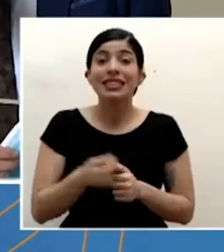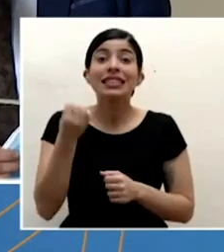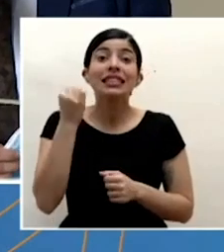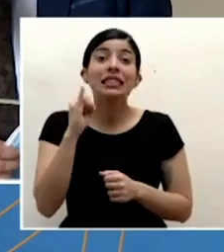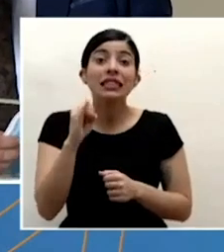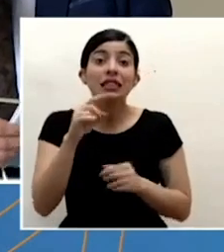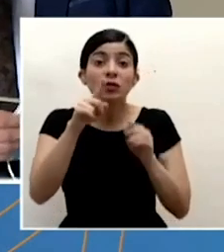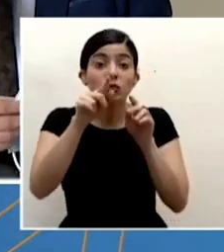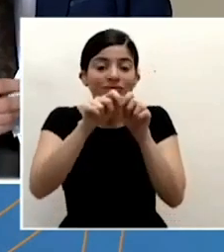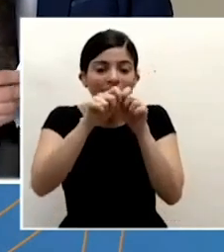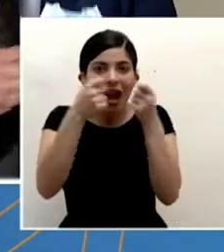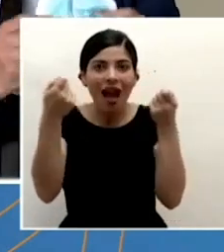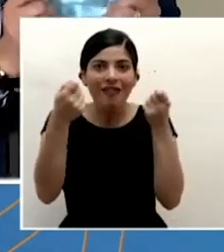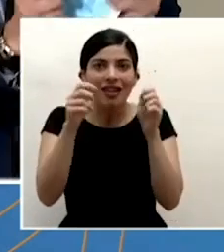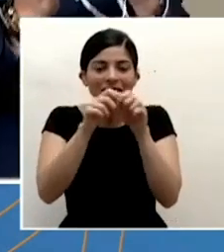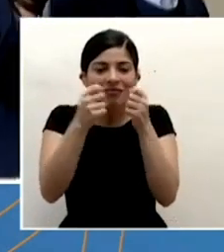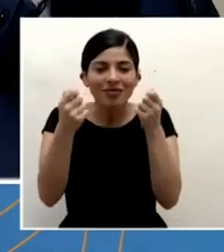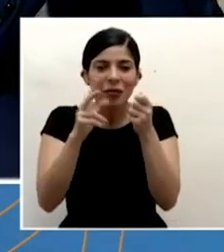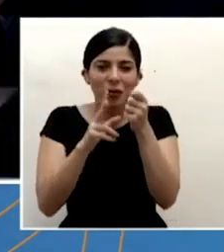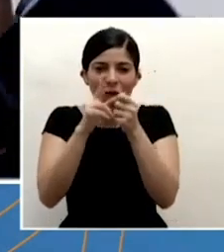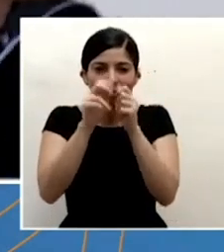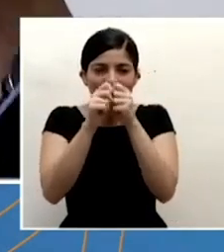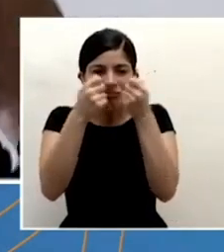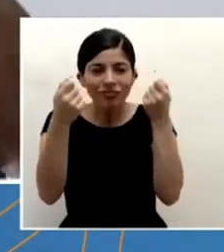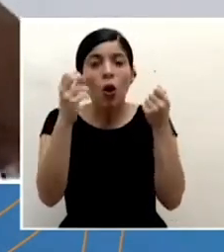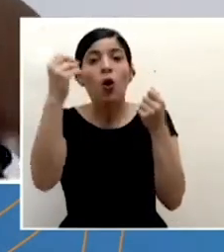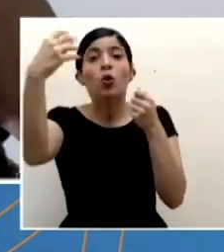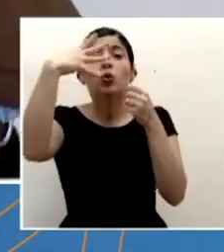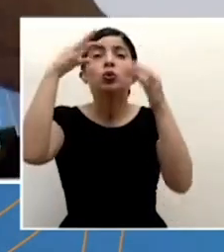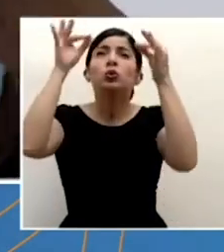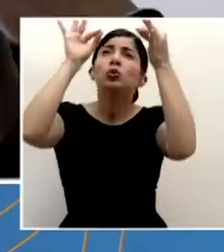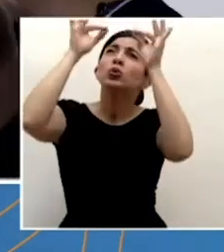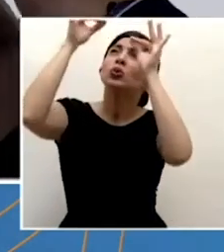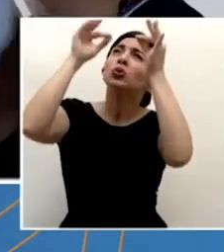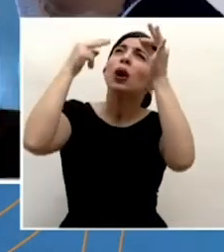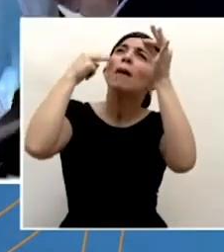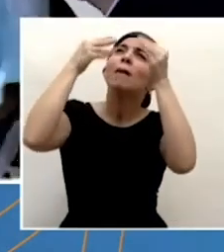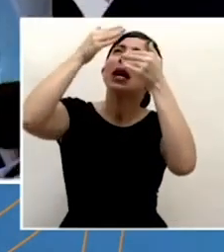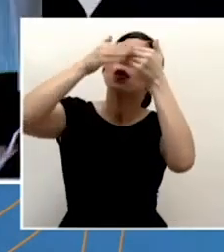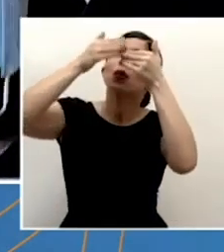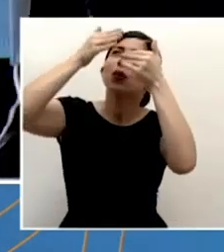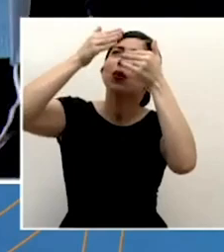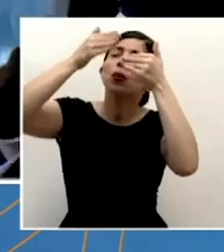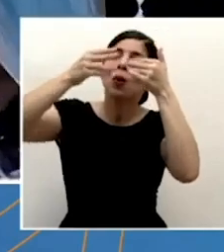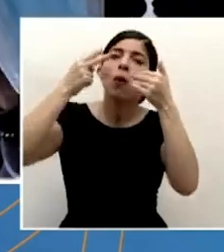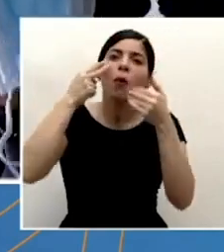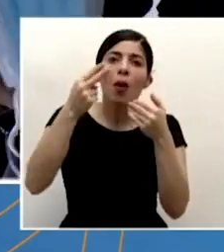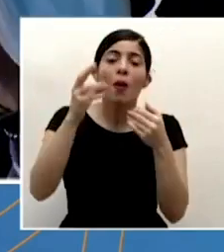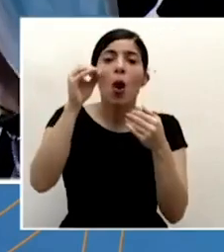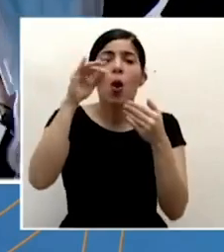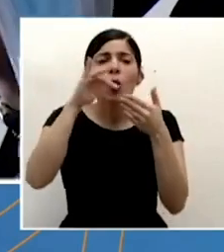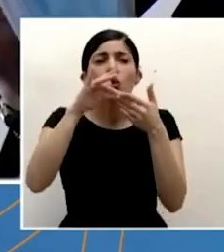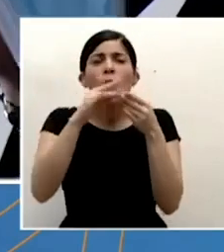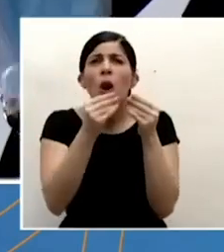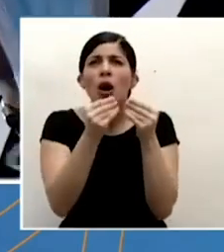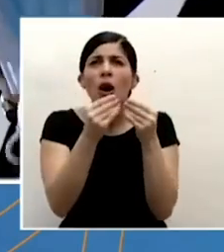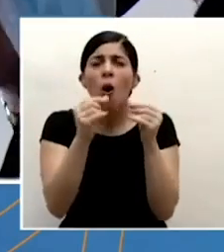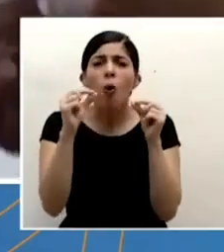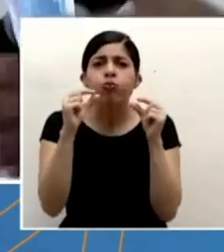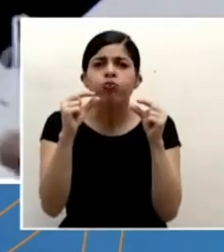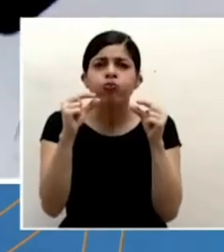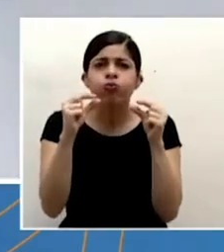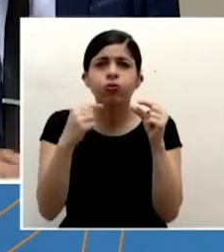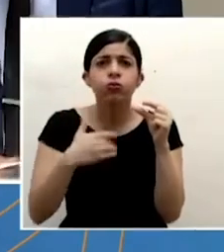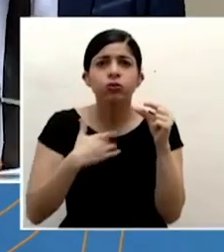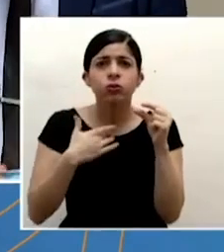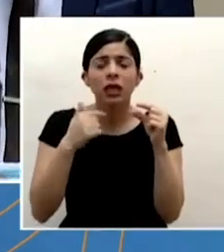uno puede observar como indicaba incluso a trasluz ver las posibles capas o incluso tratar de tocarla para ver el grosor y se vea ahí un poquito